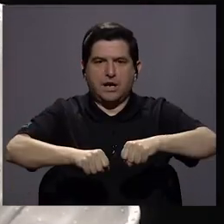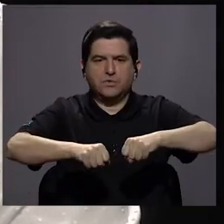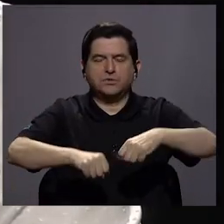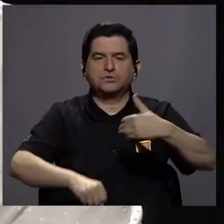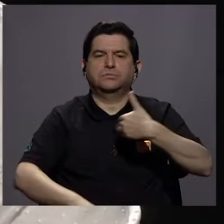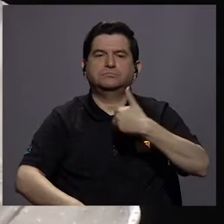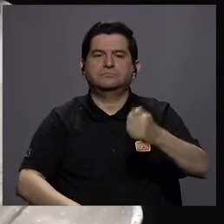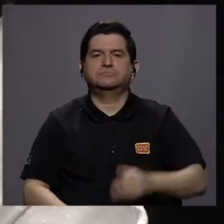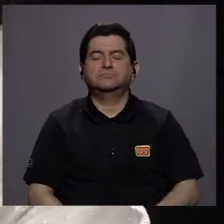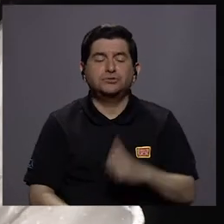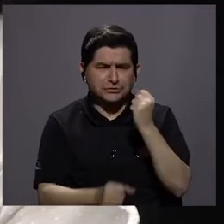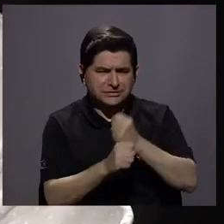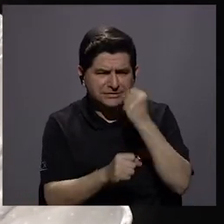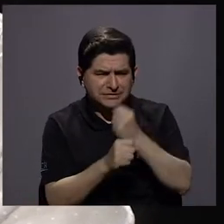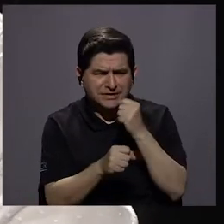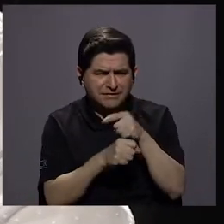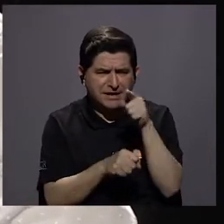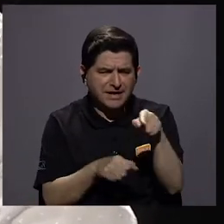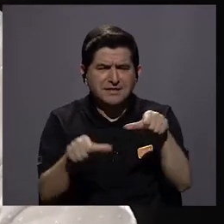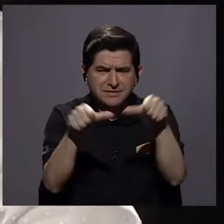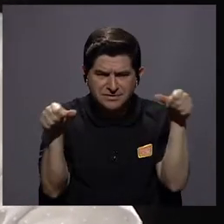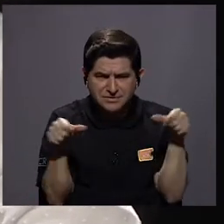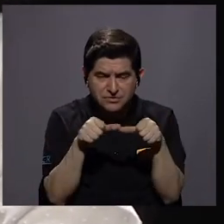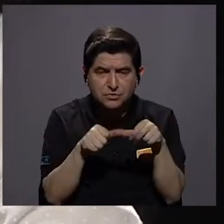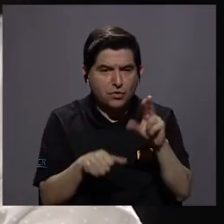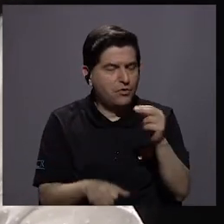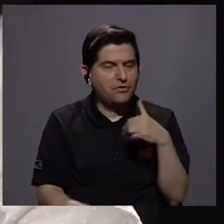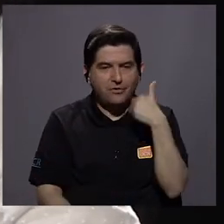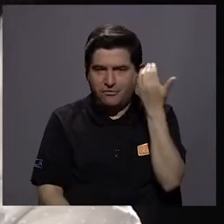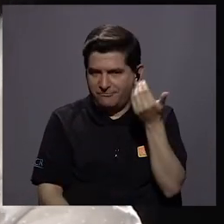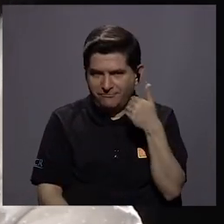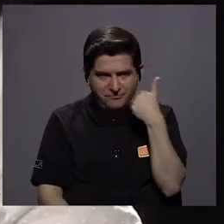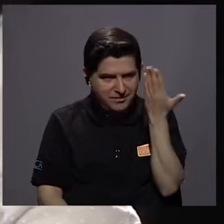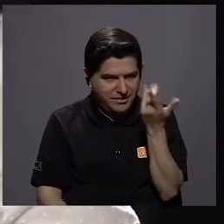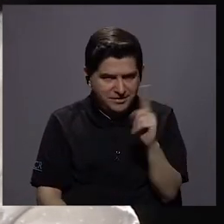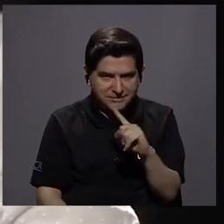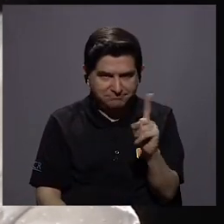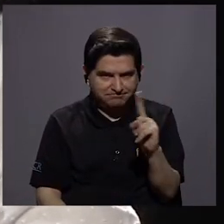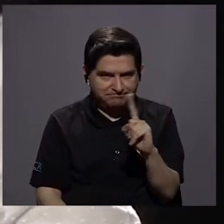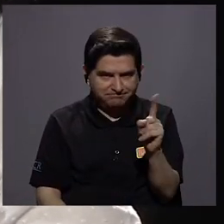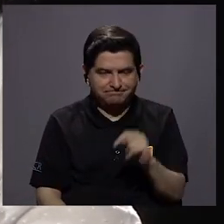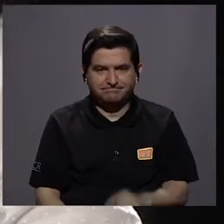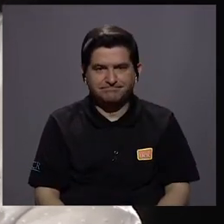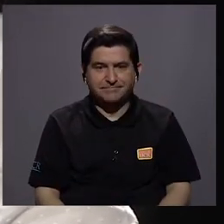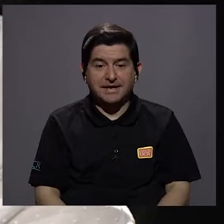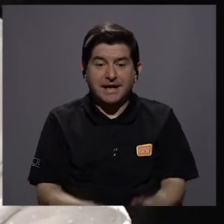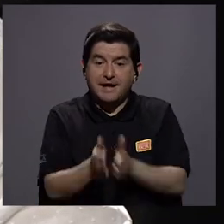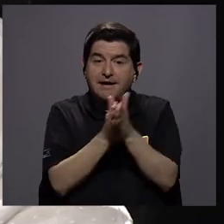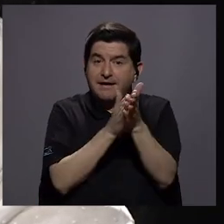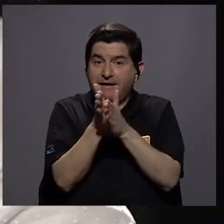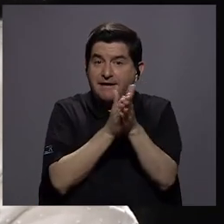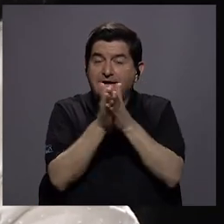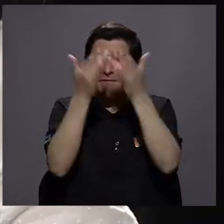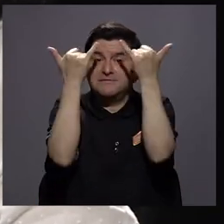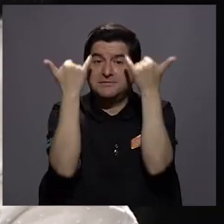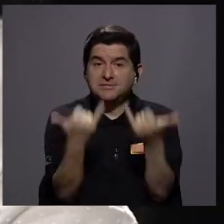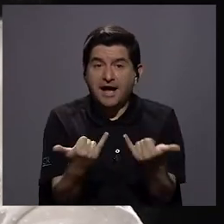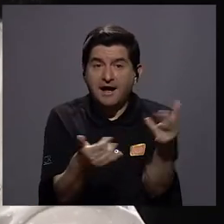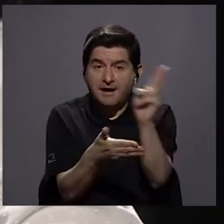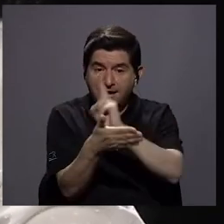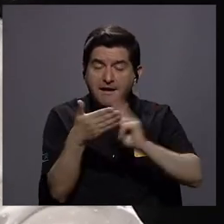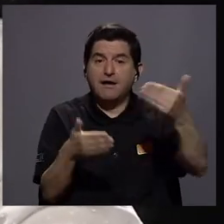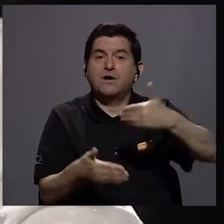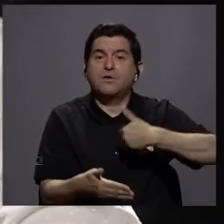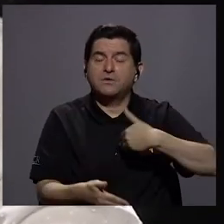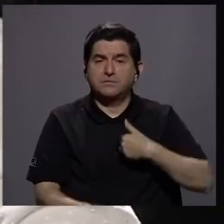Entonces, estamos trabajando en esos niveles. Claro, no es sencillo porque queremos aprovechar lo que ya la universidad tiene.